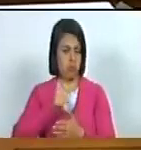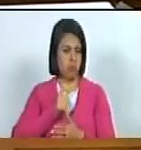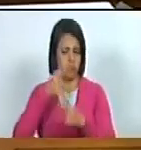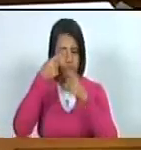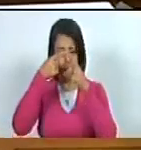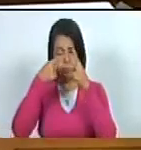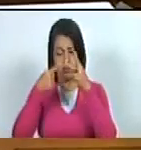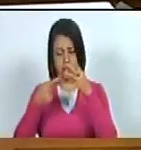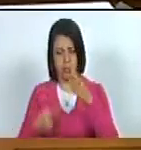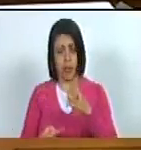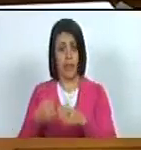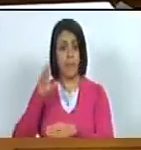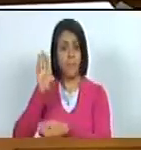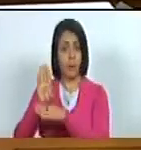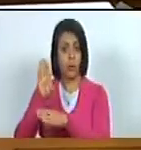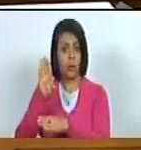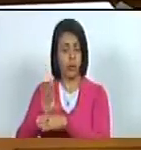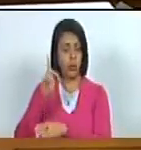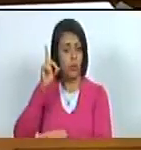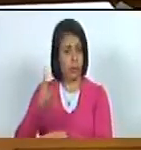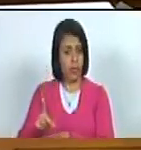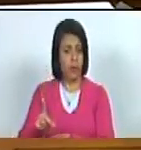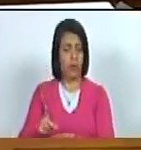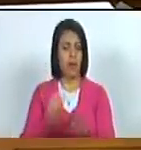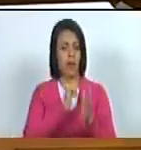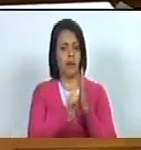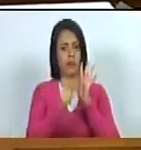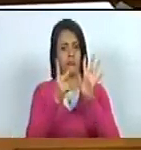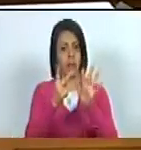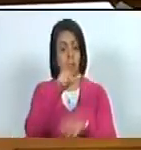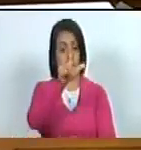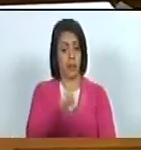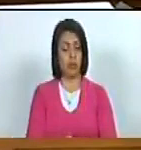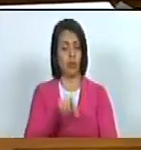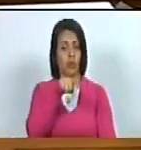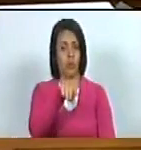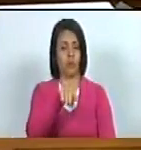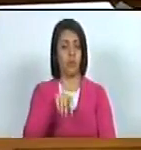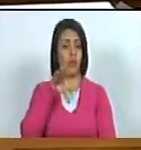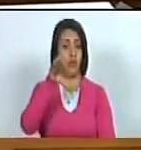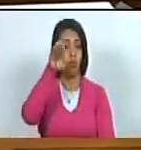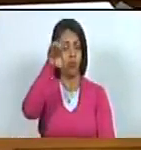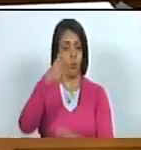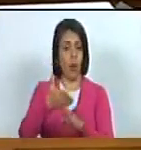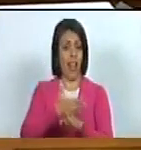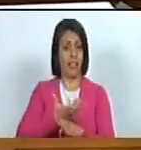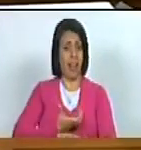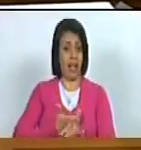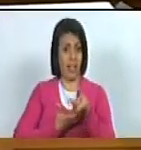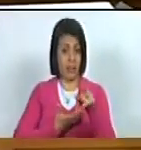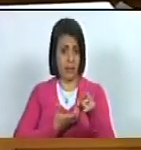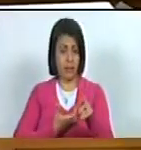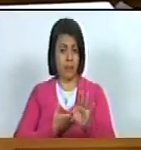etc el artículo 7 obliga a ese sujeto futuro exalcalde